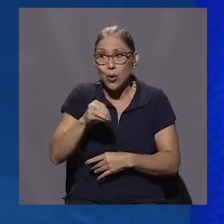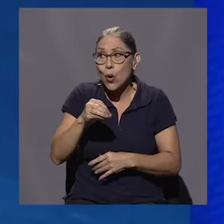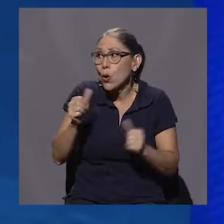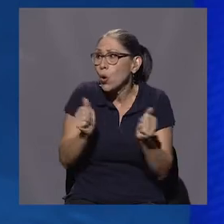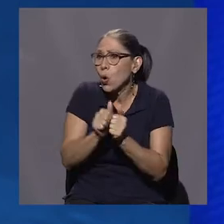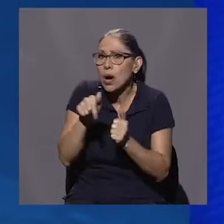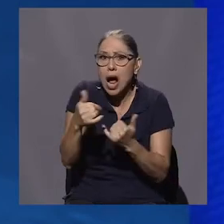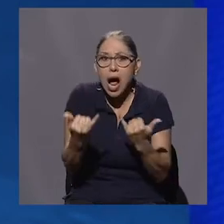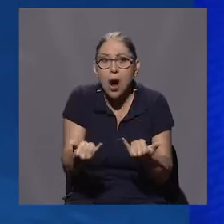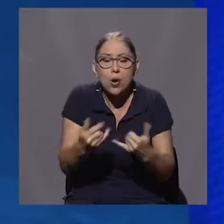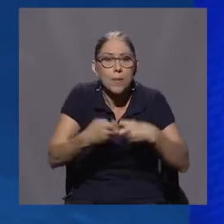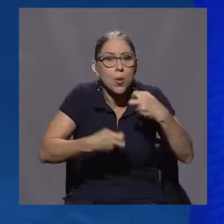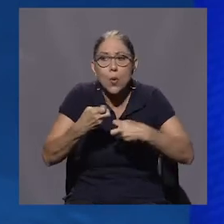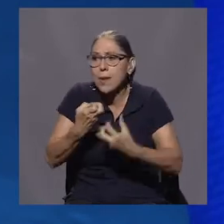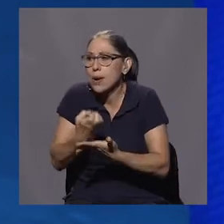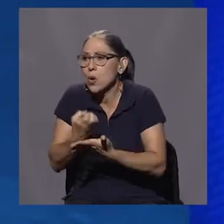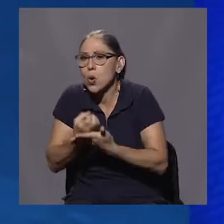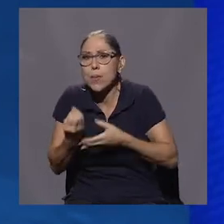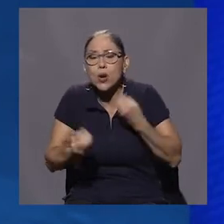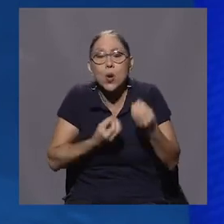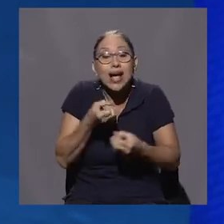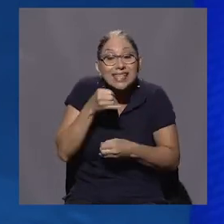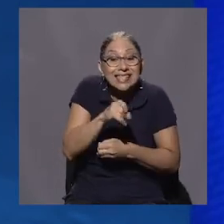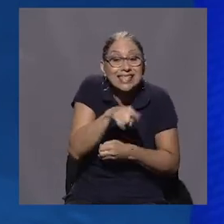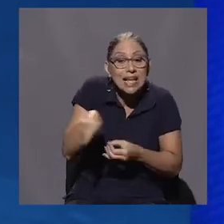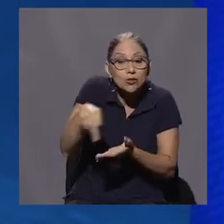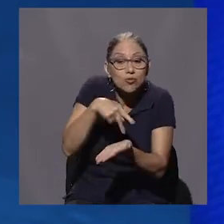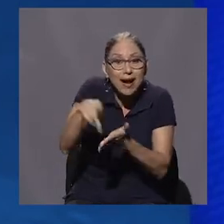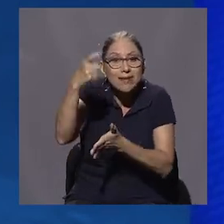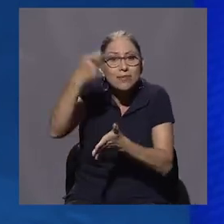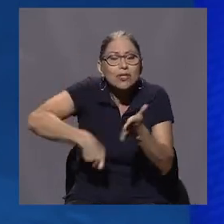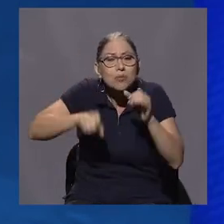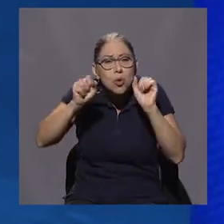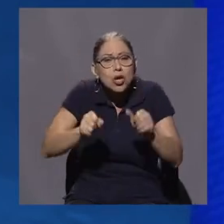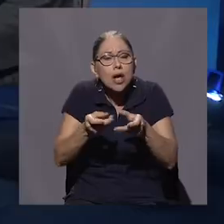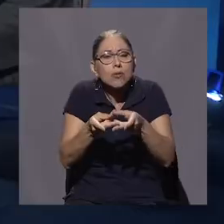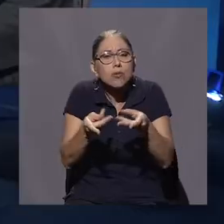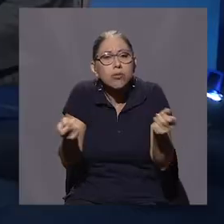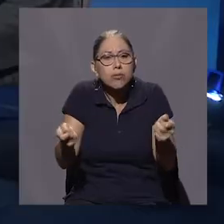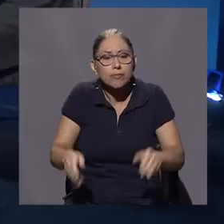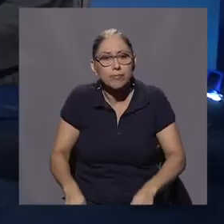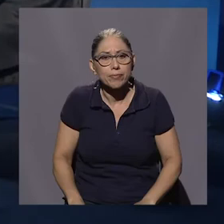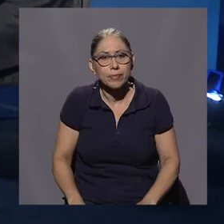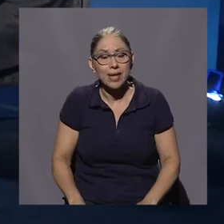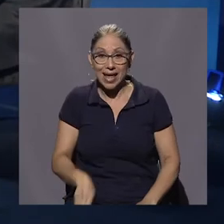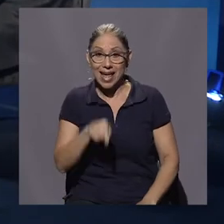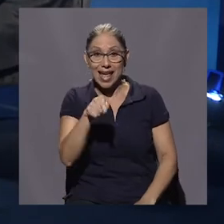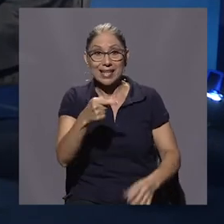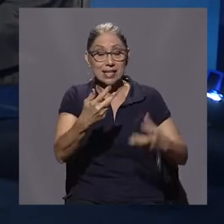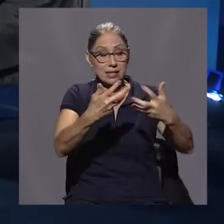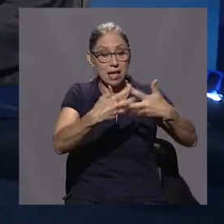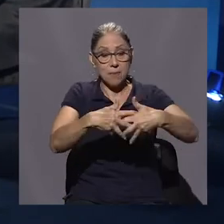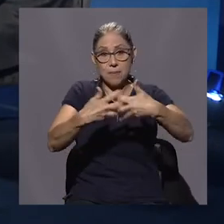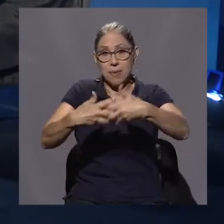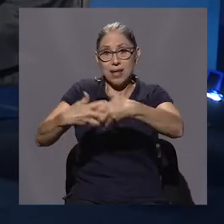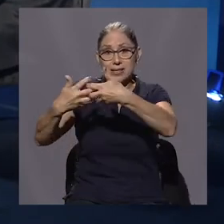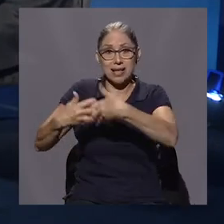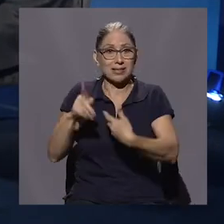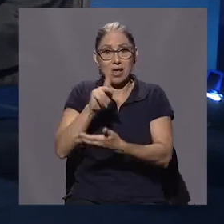de todo es que en una gran cantidad, esas empresas, que son megaempresas, don Oscar, según el reporte que se hace inclusive